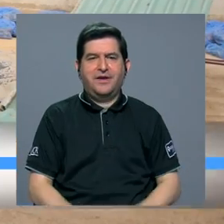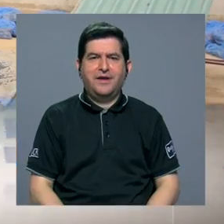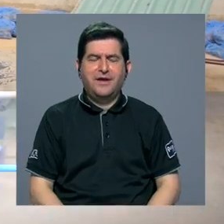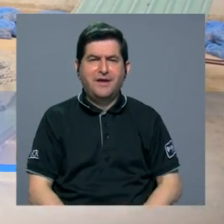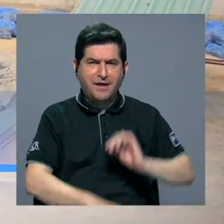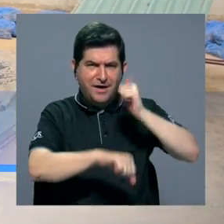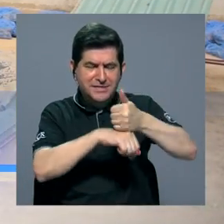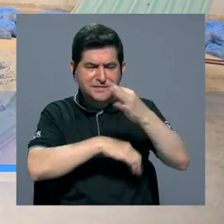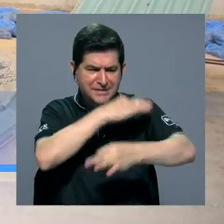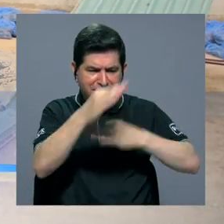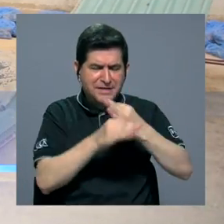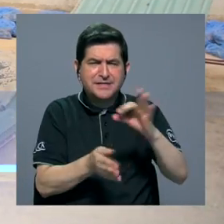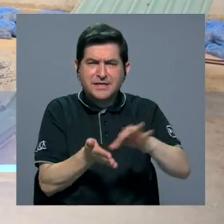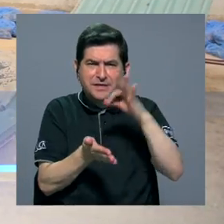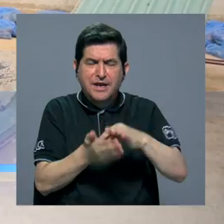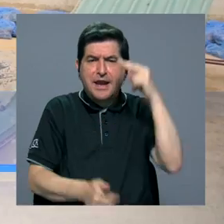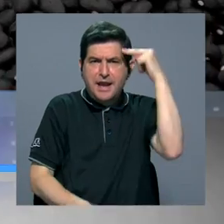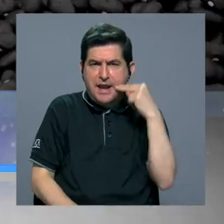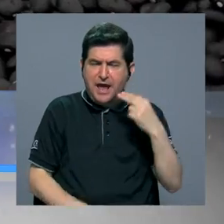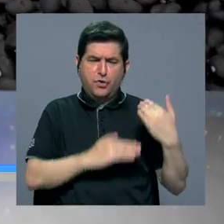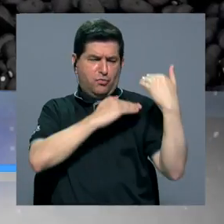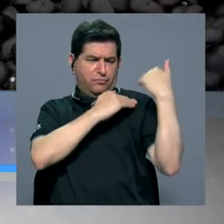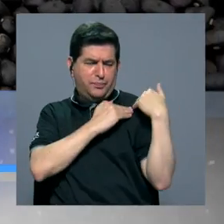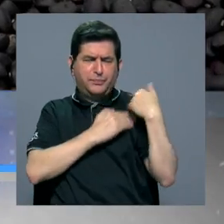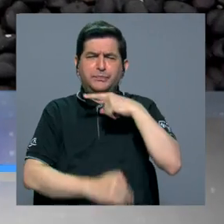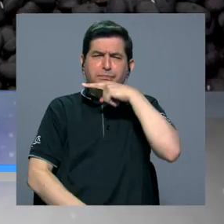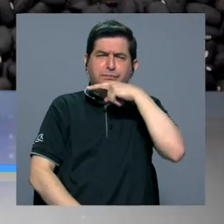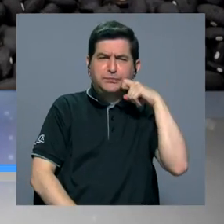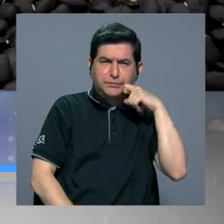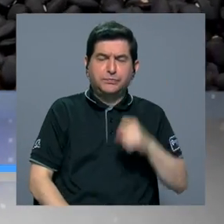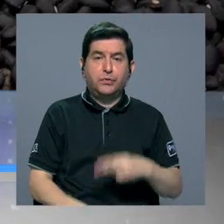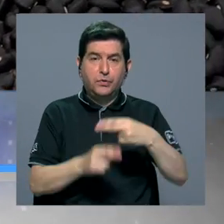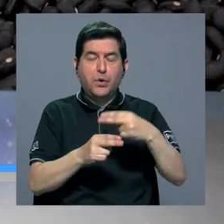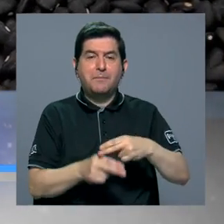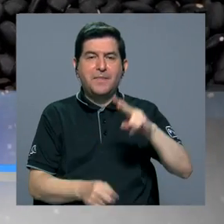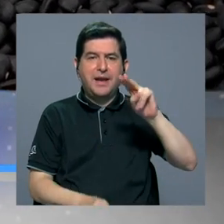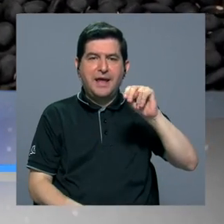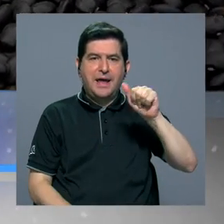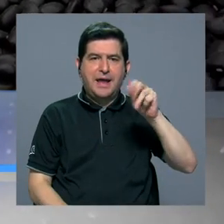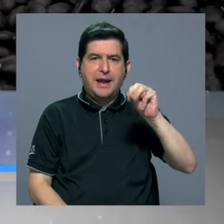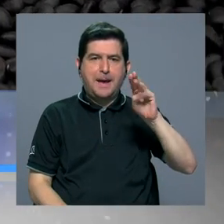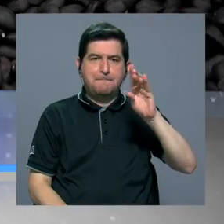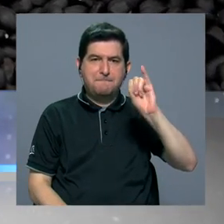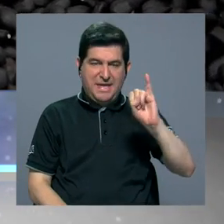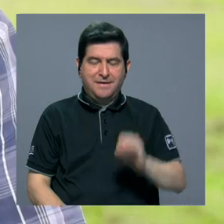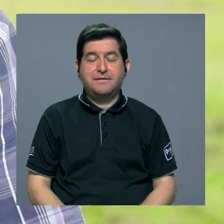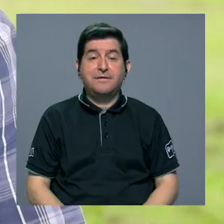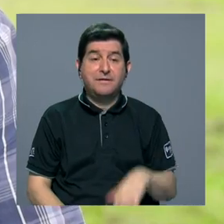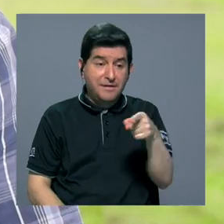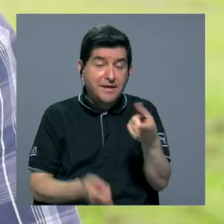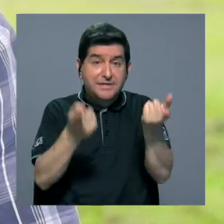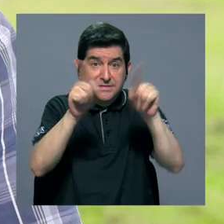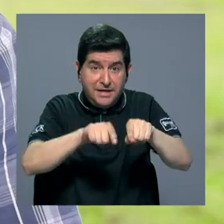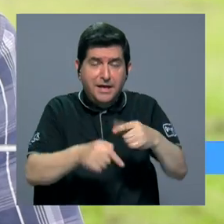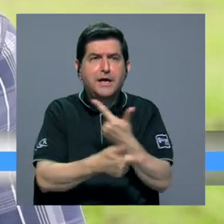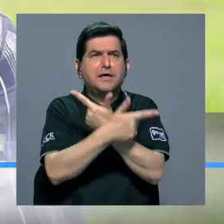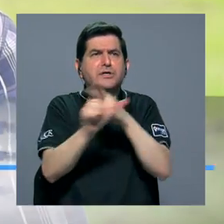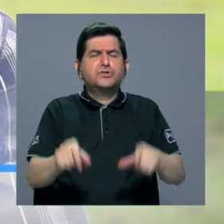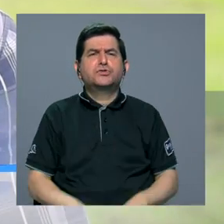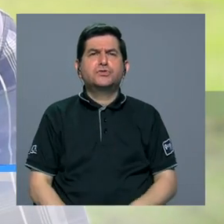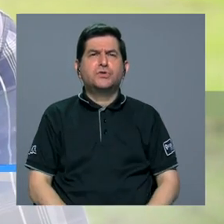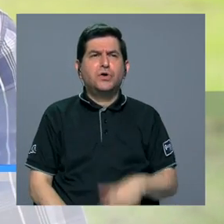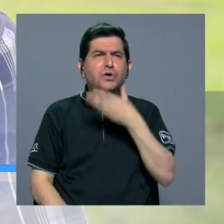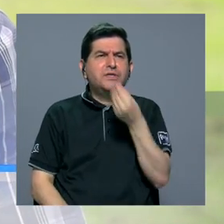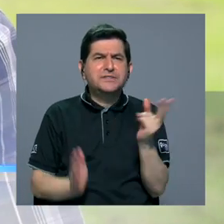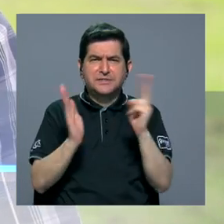crearon una variedad de frijol negro resistente a las sequías, llamada Nambí. En el caso de la Nambí se liberó en diciembre del